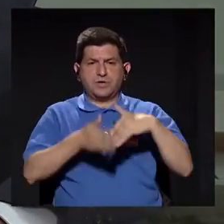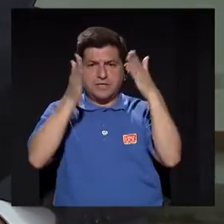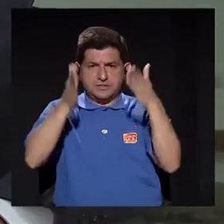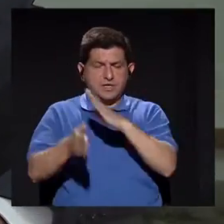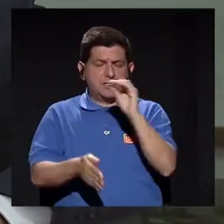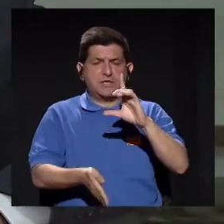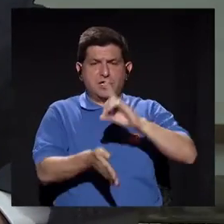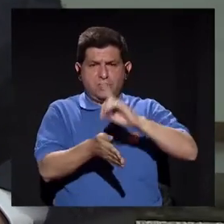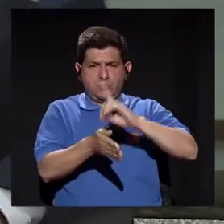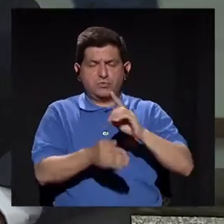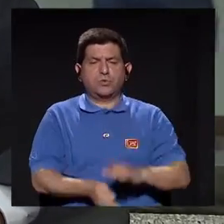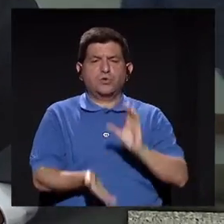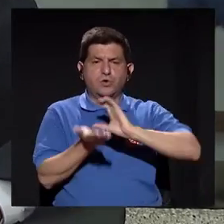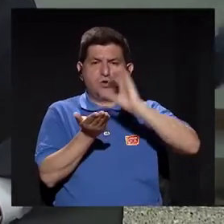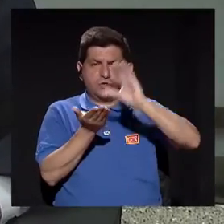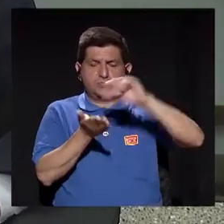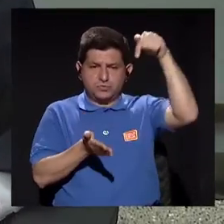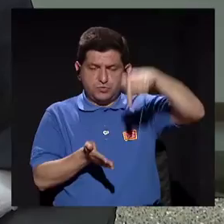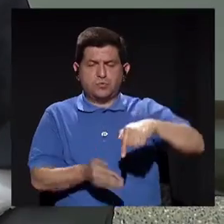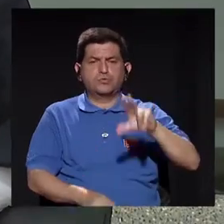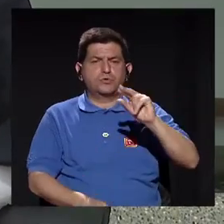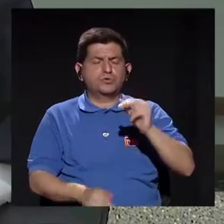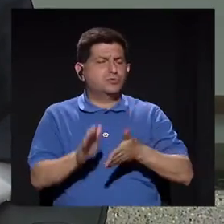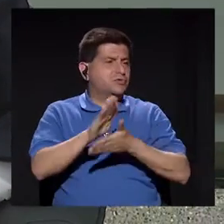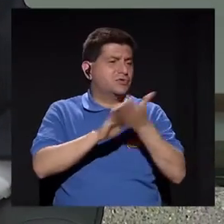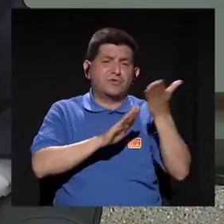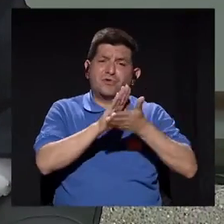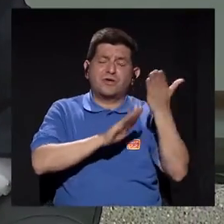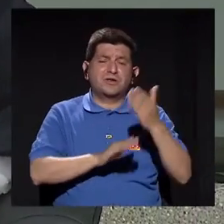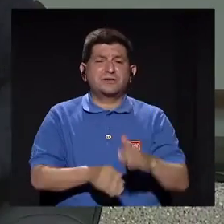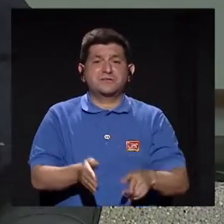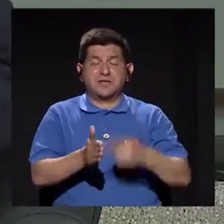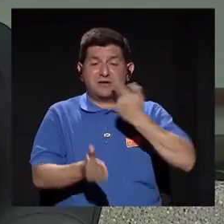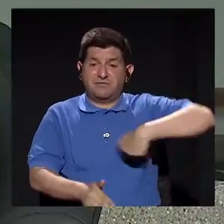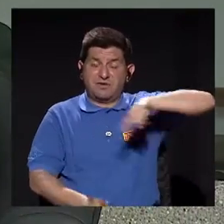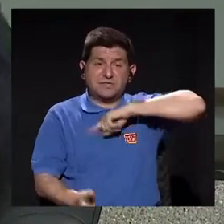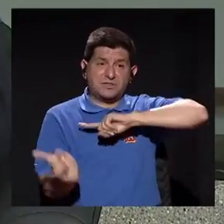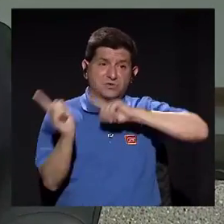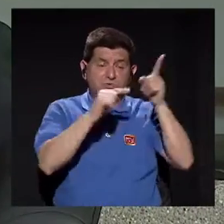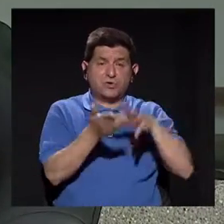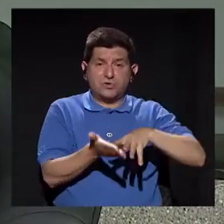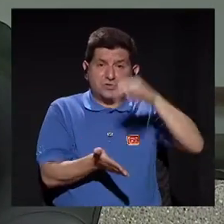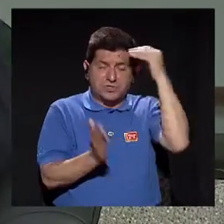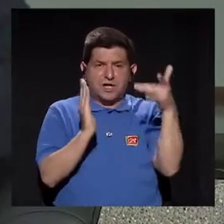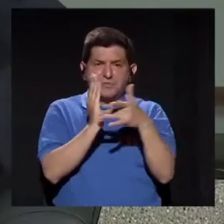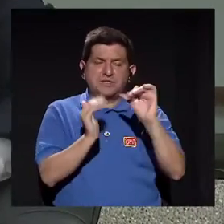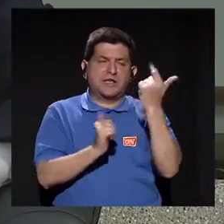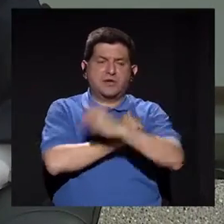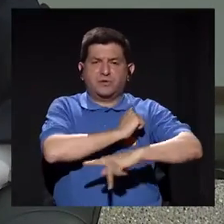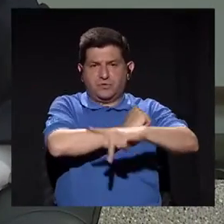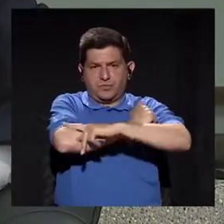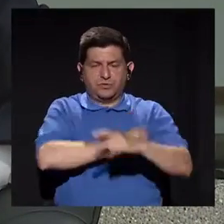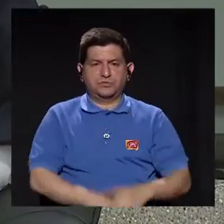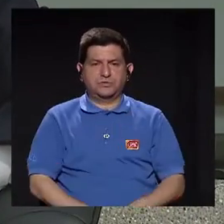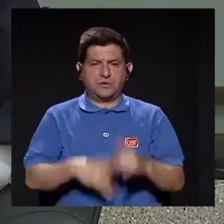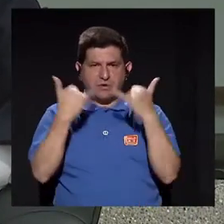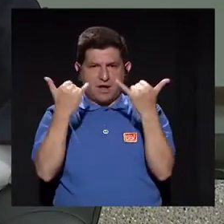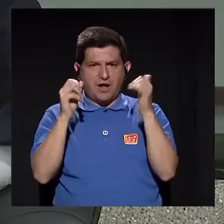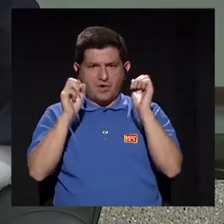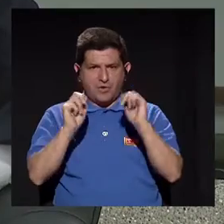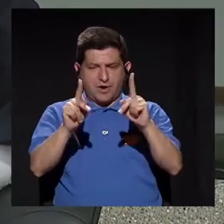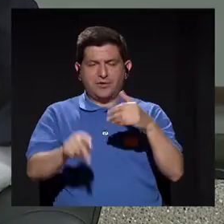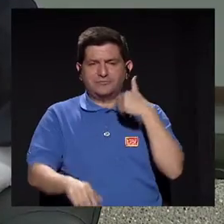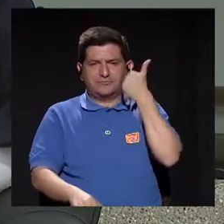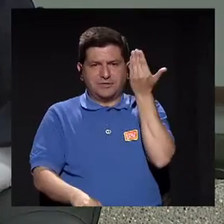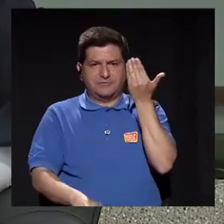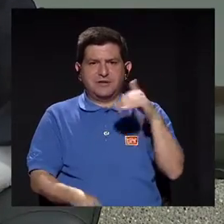especialista de hacer esos cursos acá y no tener que salir, como muchos de nosotros tuvimos que ir a aprender las técnicas afuera y ahora se le